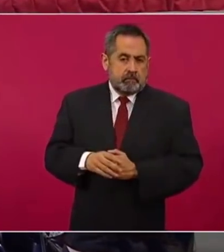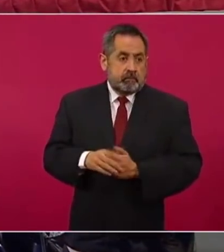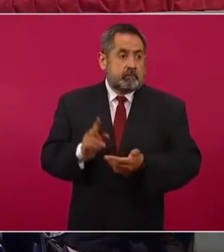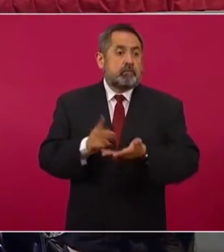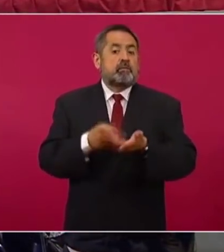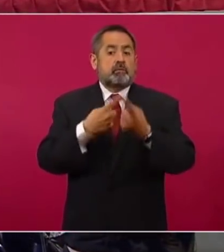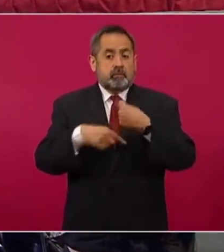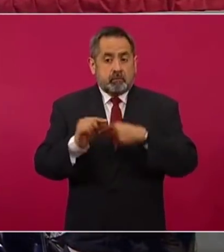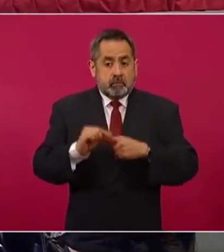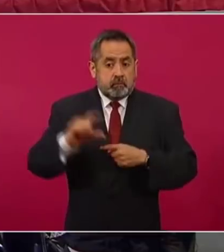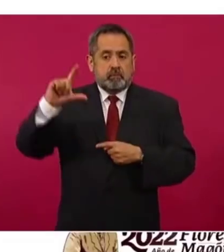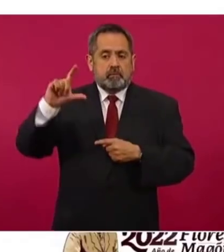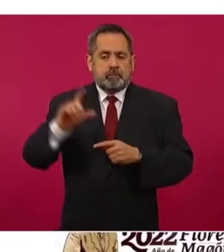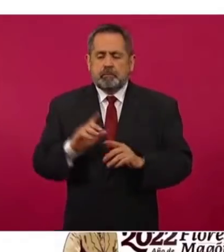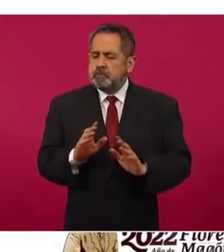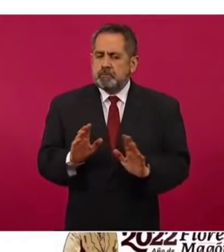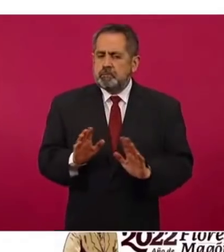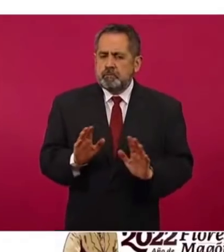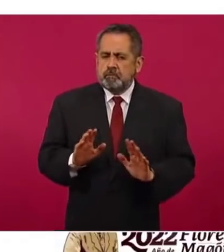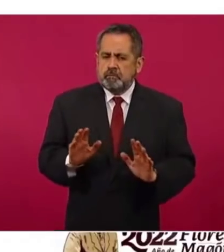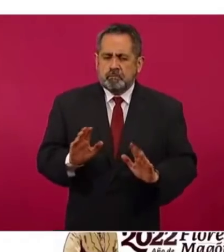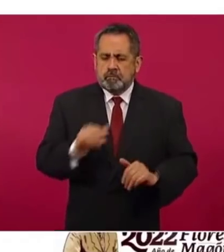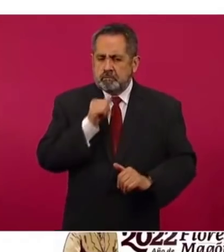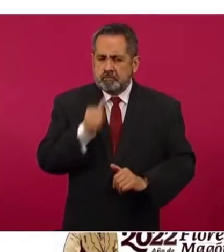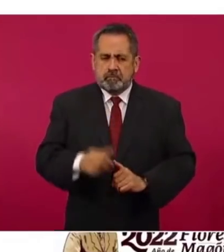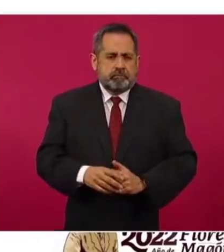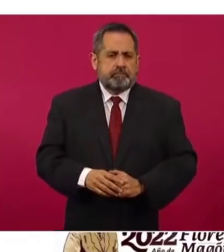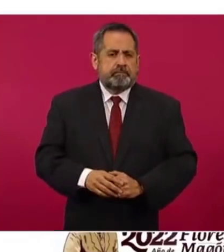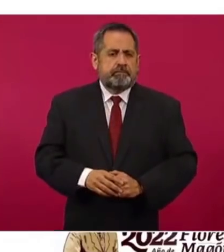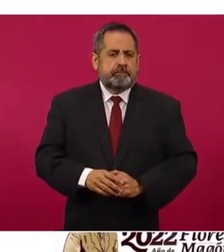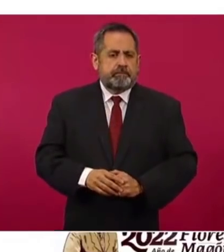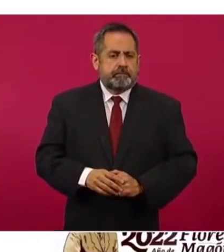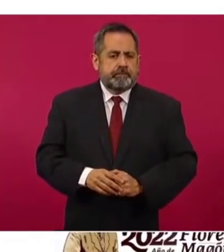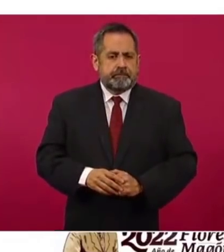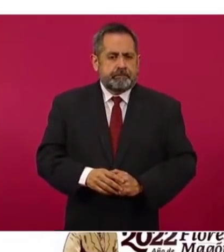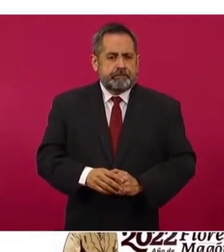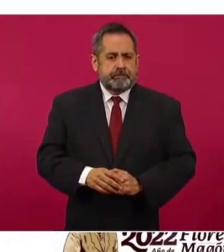la misma